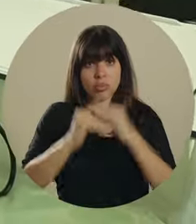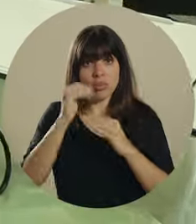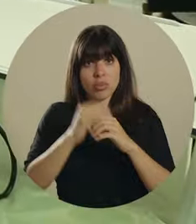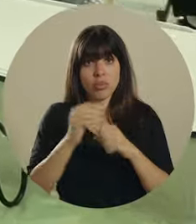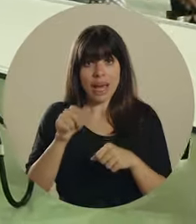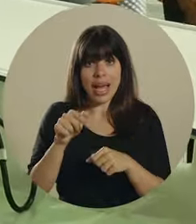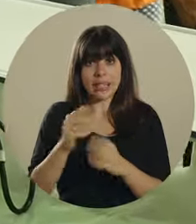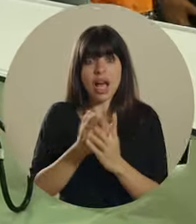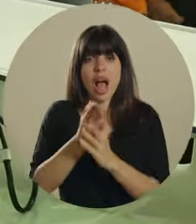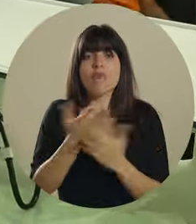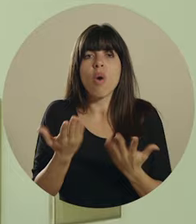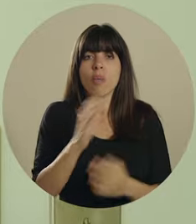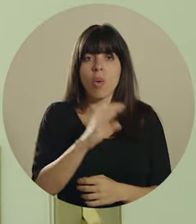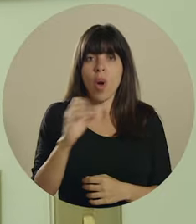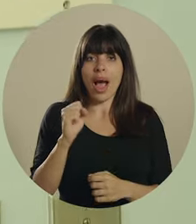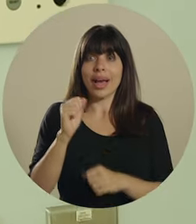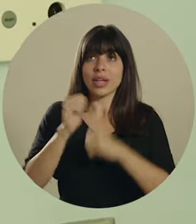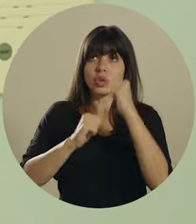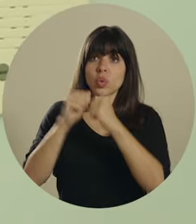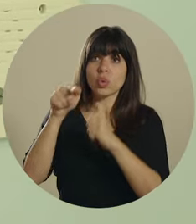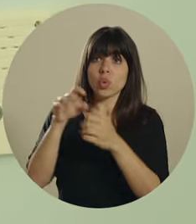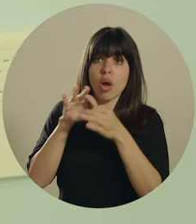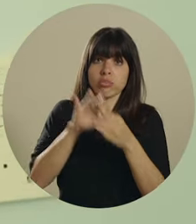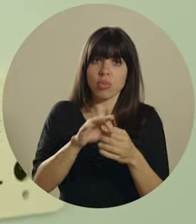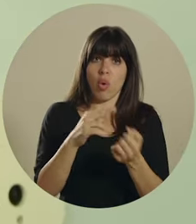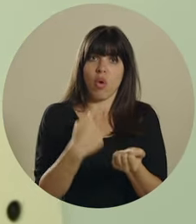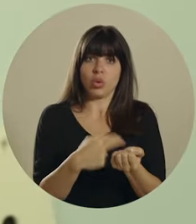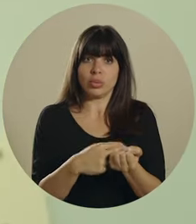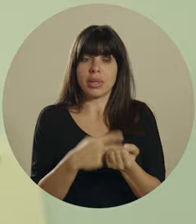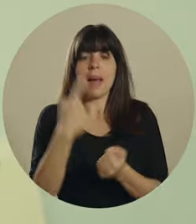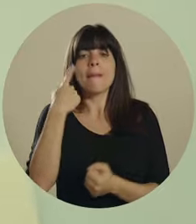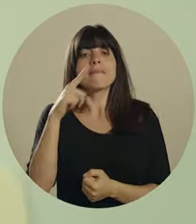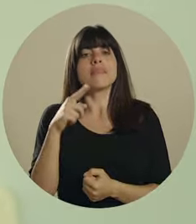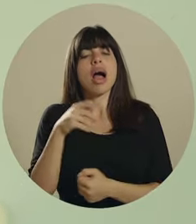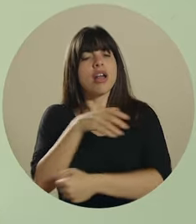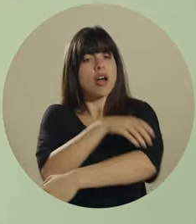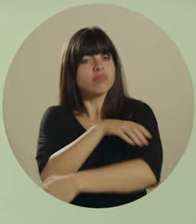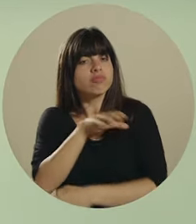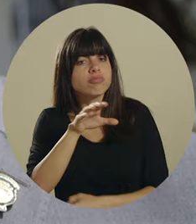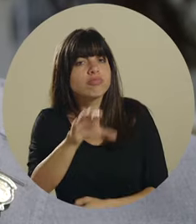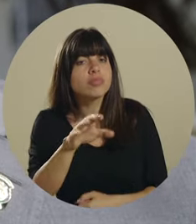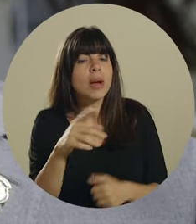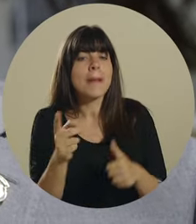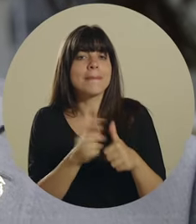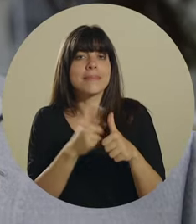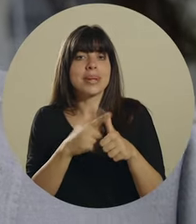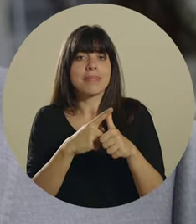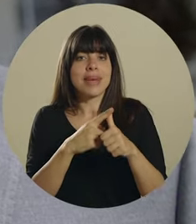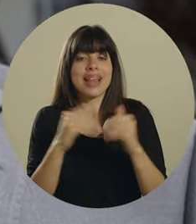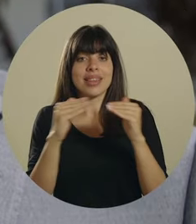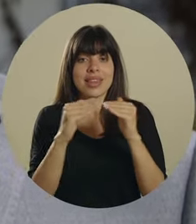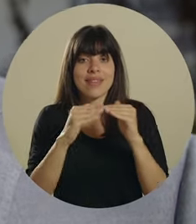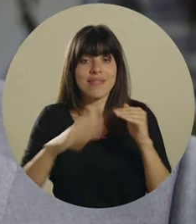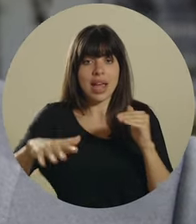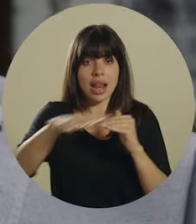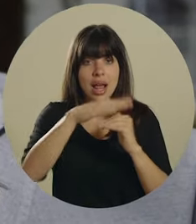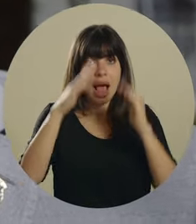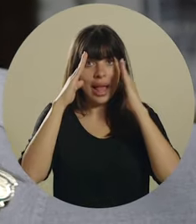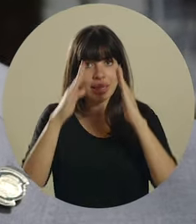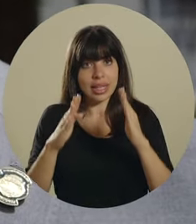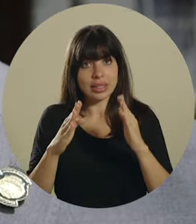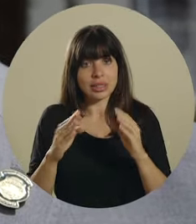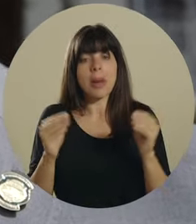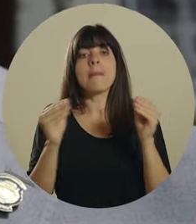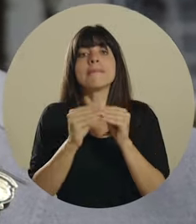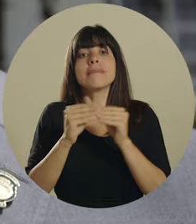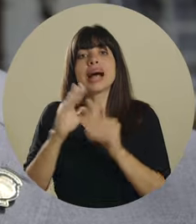obra por medio de la Caja, infraestructura hospitalaria, estamos fortaleciendo el primer nivel